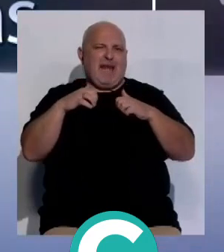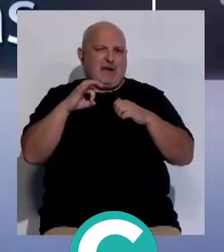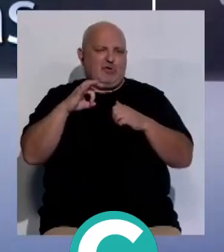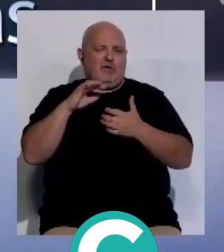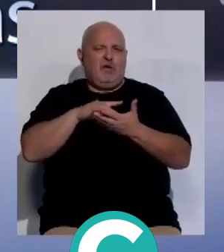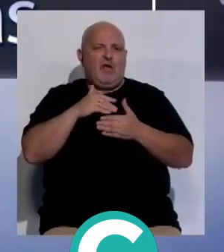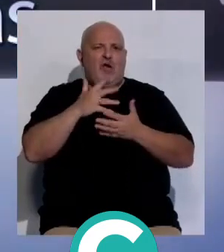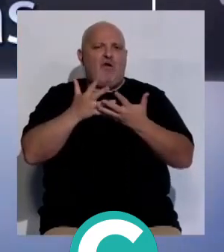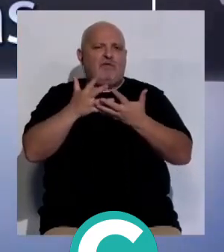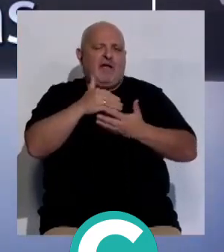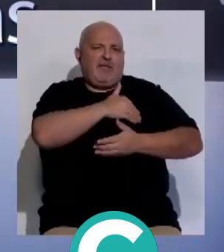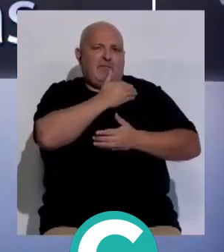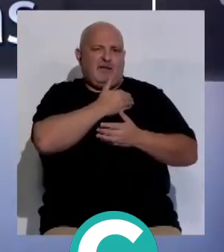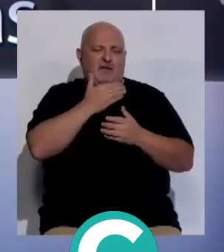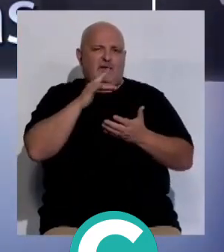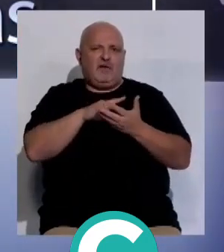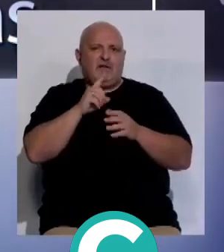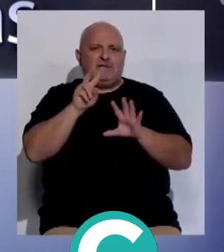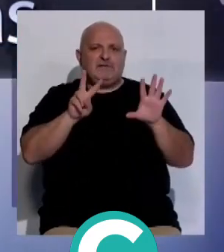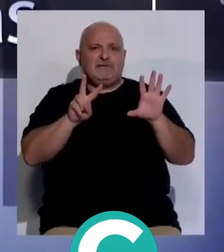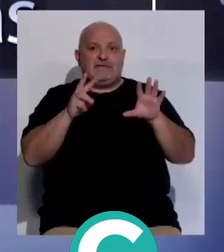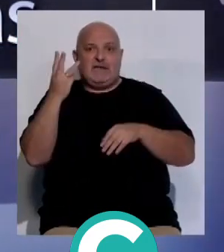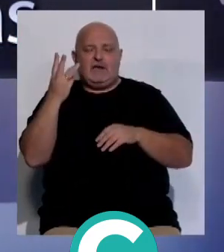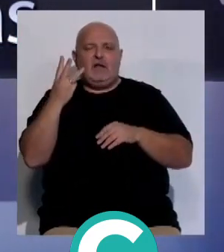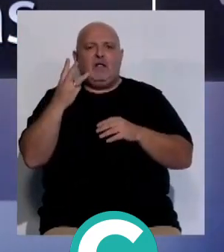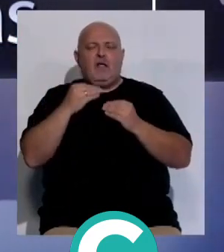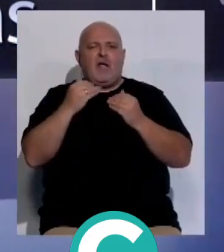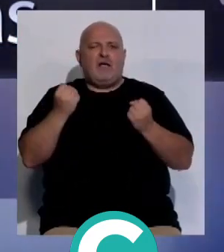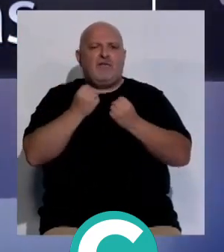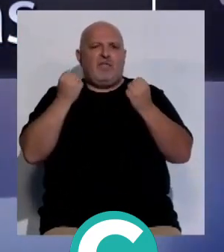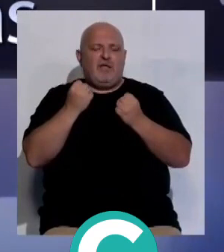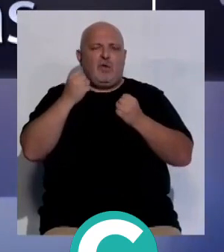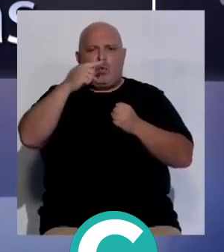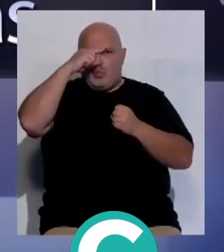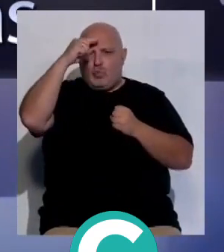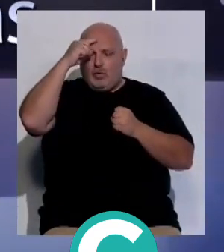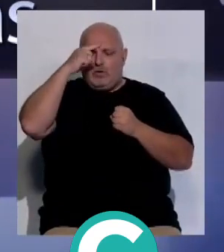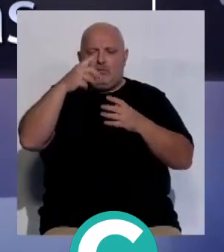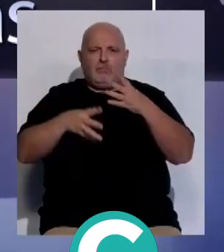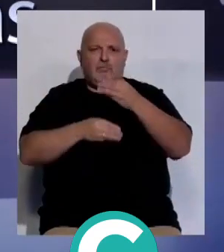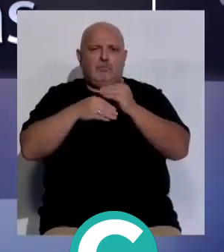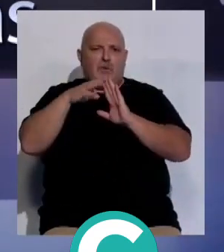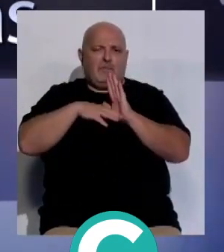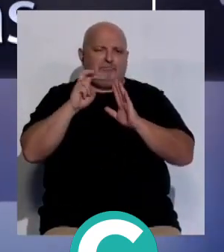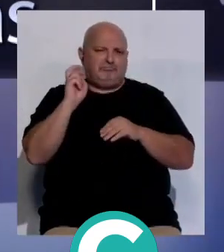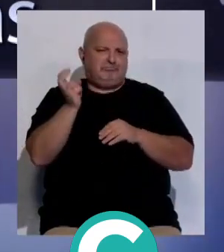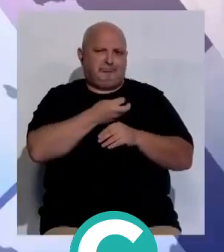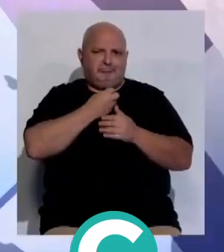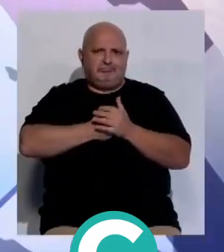oferta académica de esta edición, la número 73 junto a actividades culturales que completan la programación.